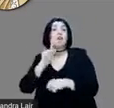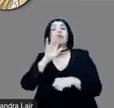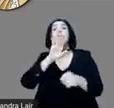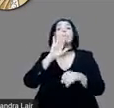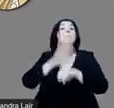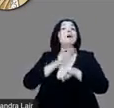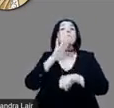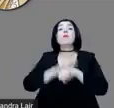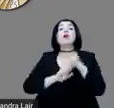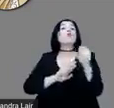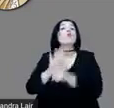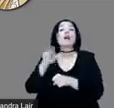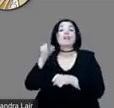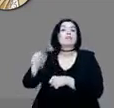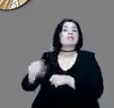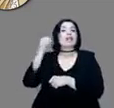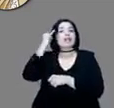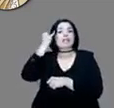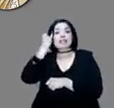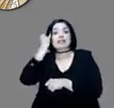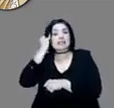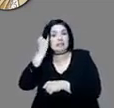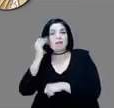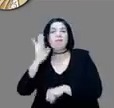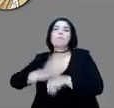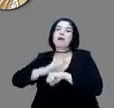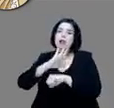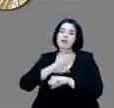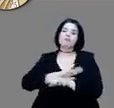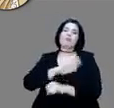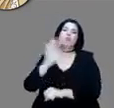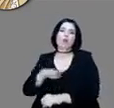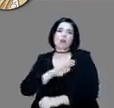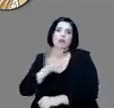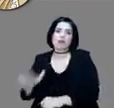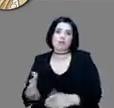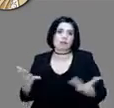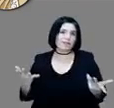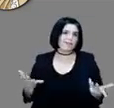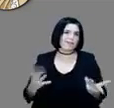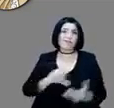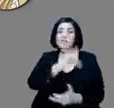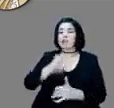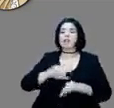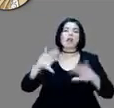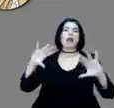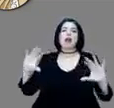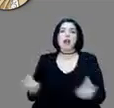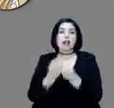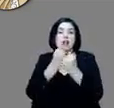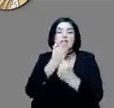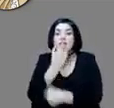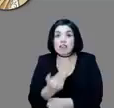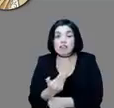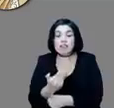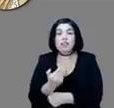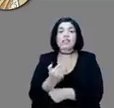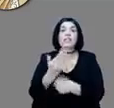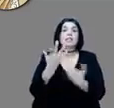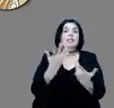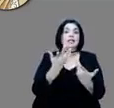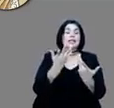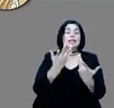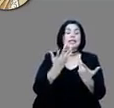Una vez lograda esta primera victoria, los caciques lugareños van